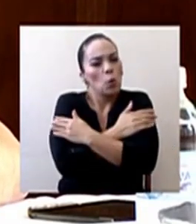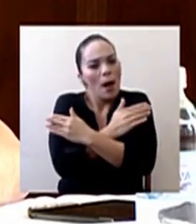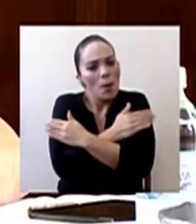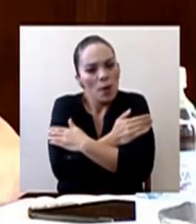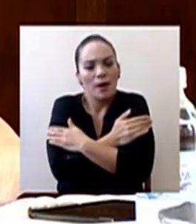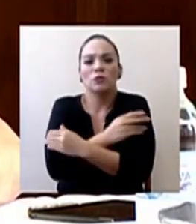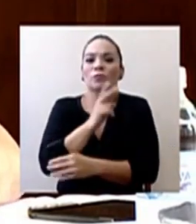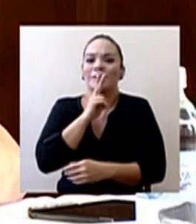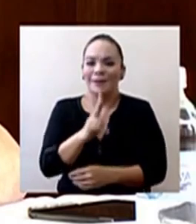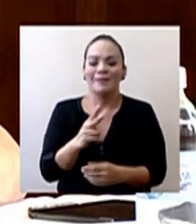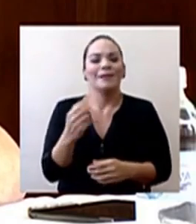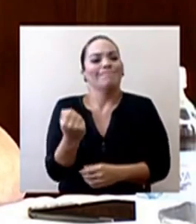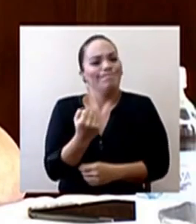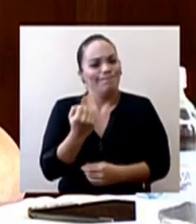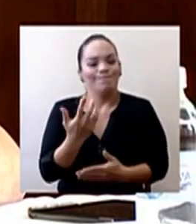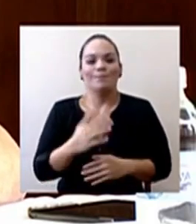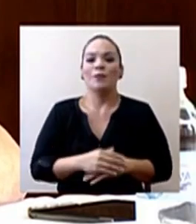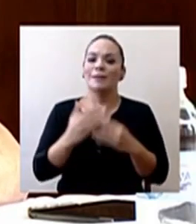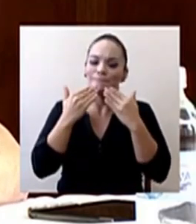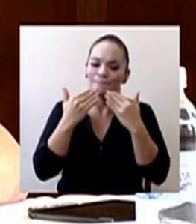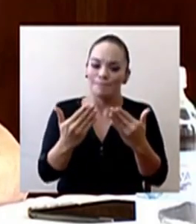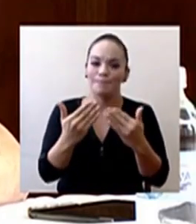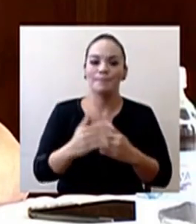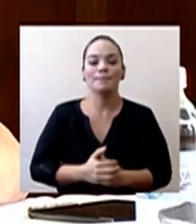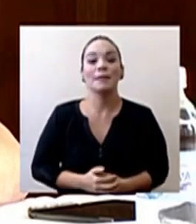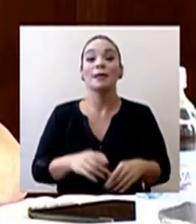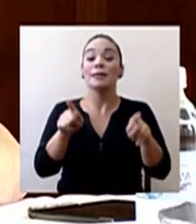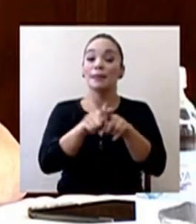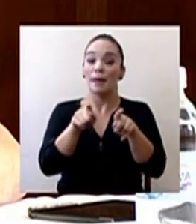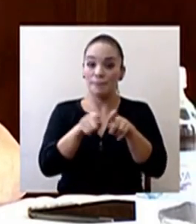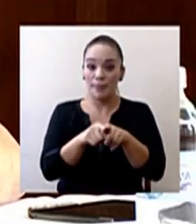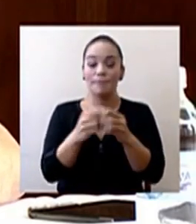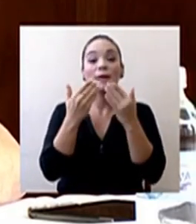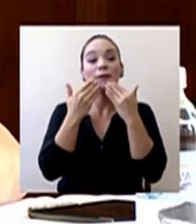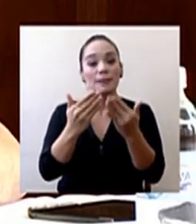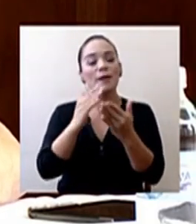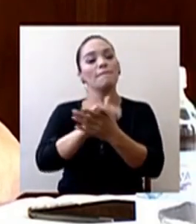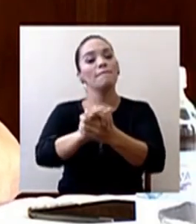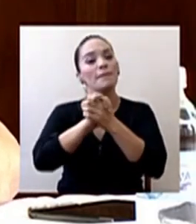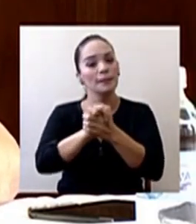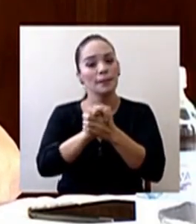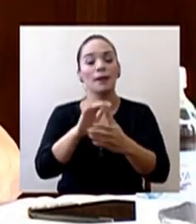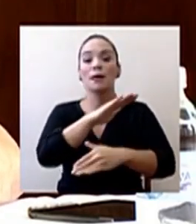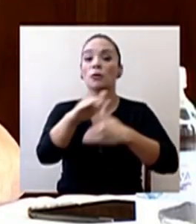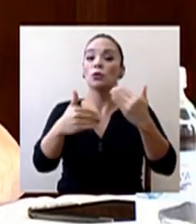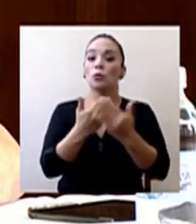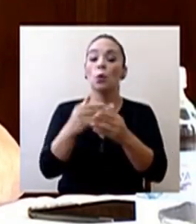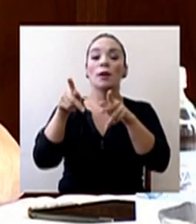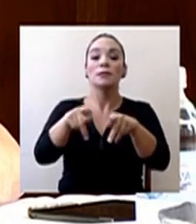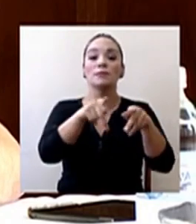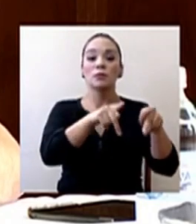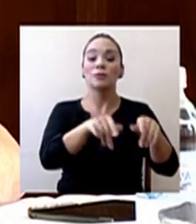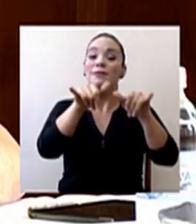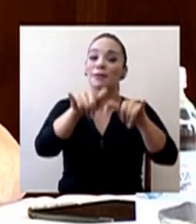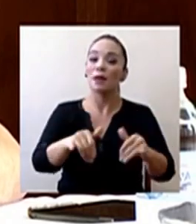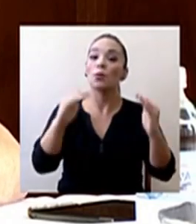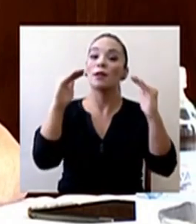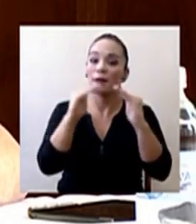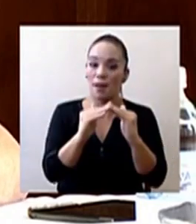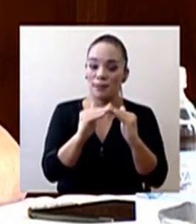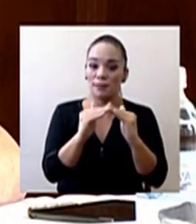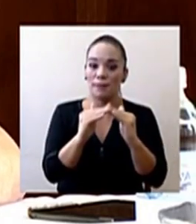distancia y muchas, pero muchas gracias. También agradecer y felicitar a todas aquellas personas que se quedaron en casa